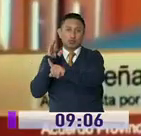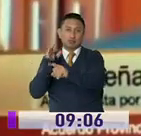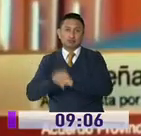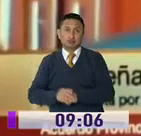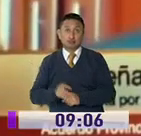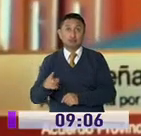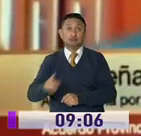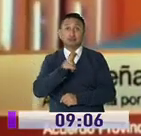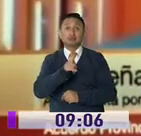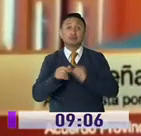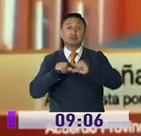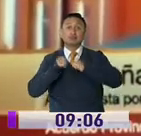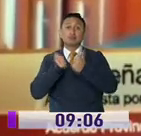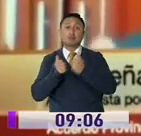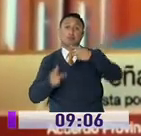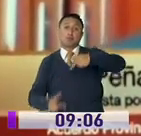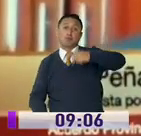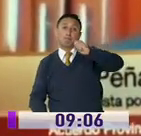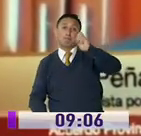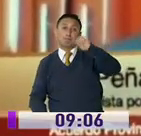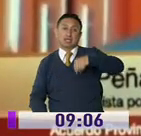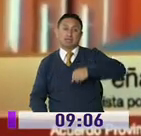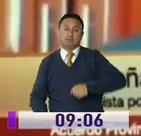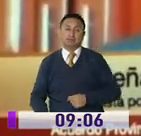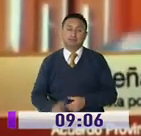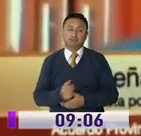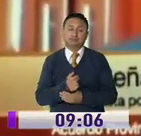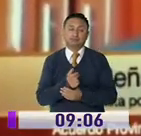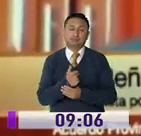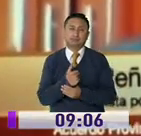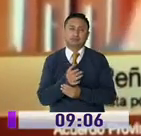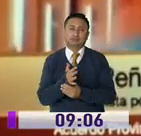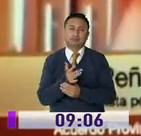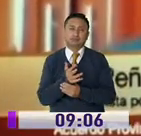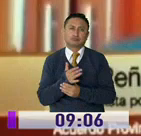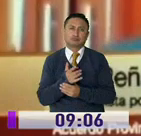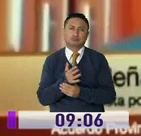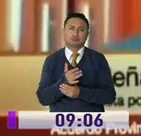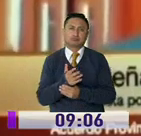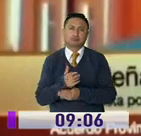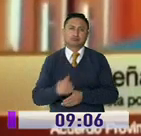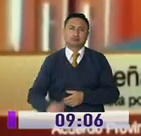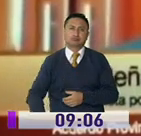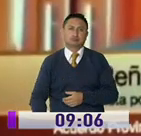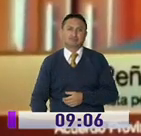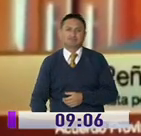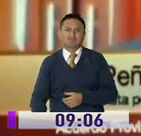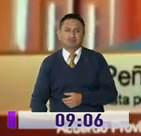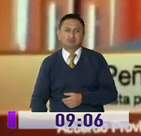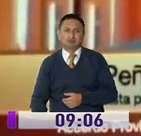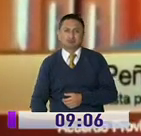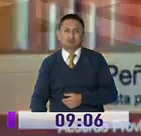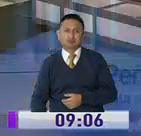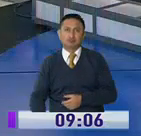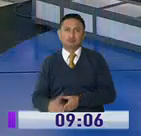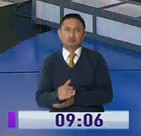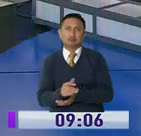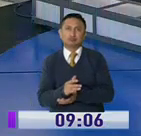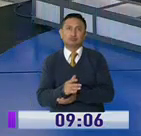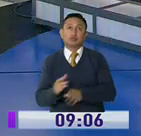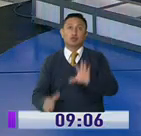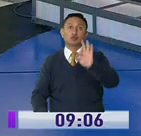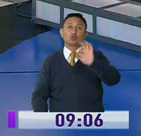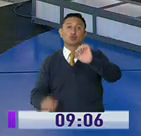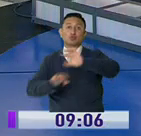Este requerimiento lo hizo específicamente el asambleísta por Pachacutic, Helio Peña. Informó Carol Navasante. 9